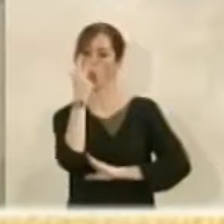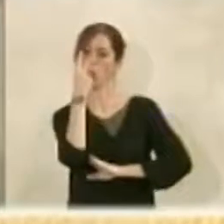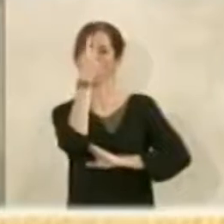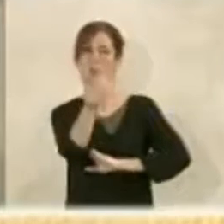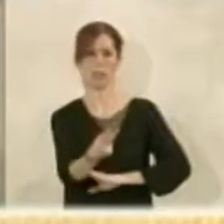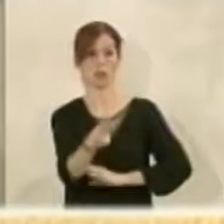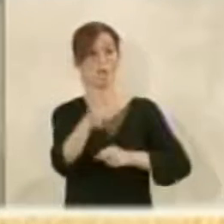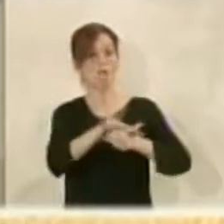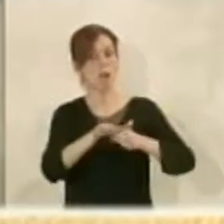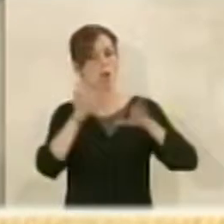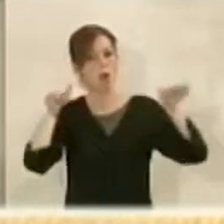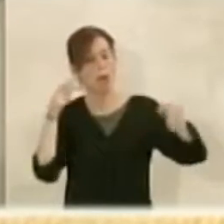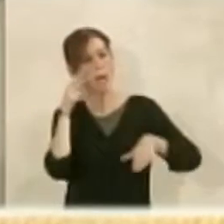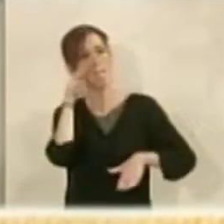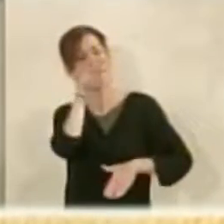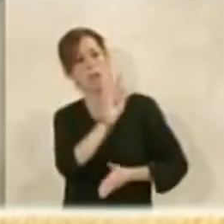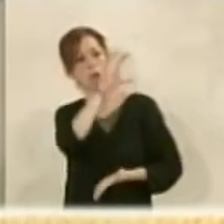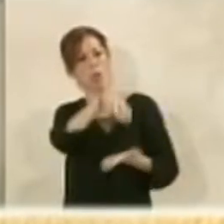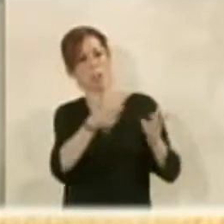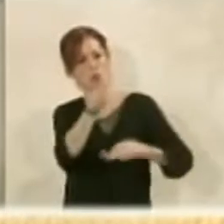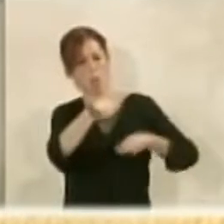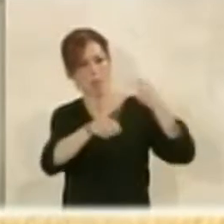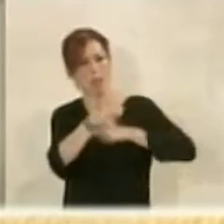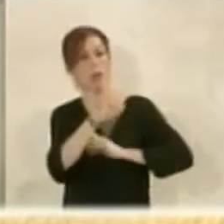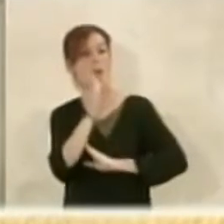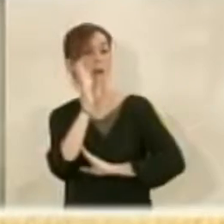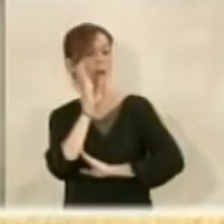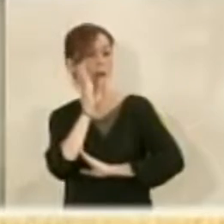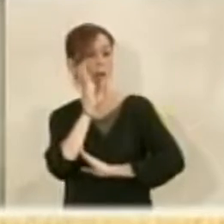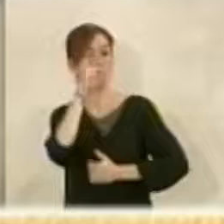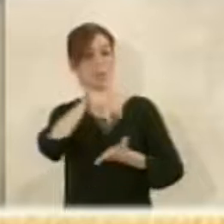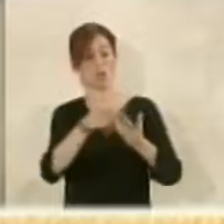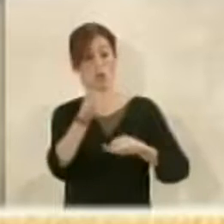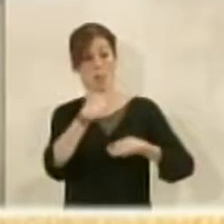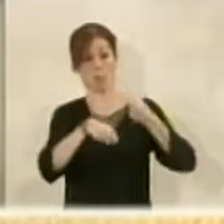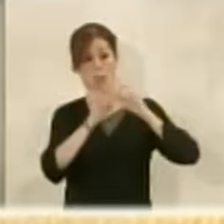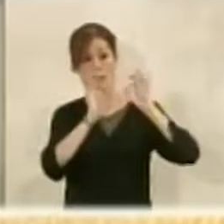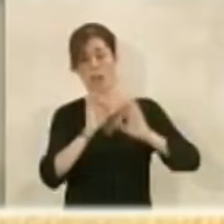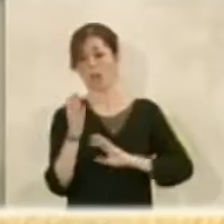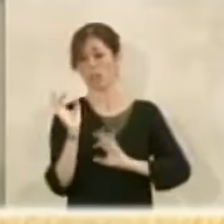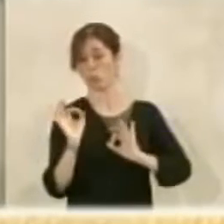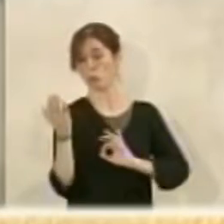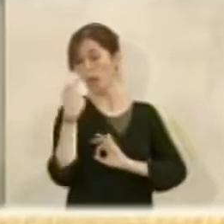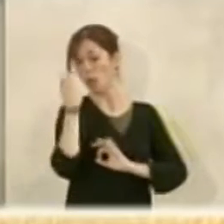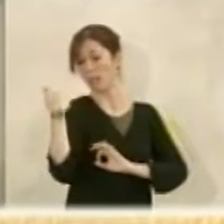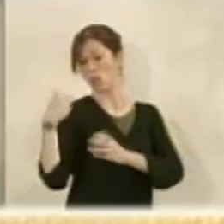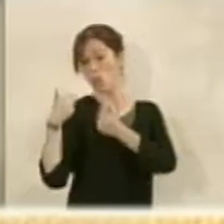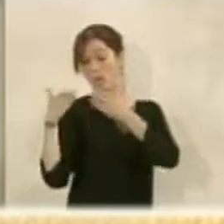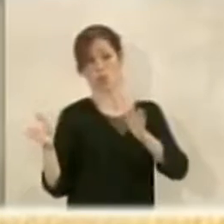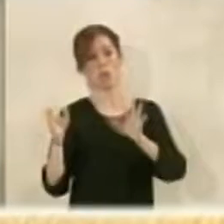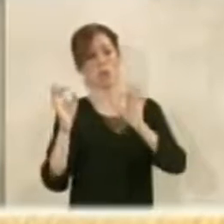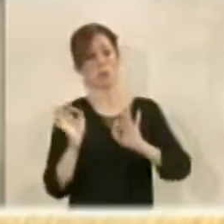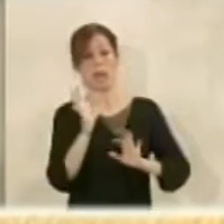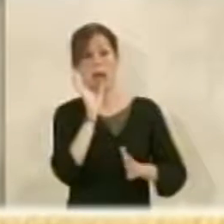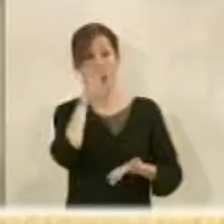van a ver como la llegada de operadores comerciales como el centro comercial que se ha hace, se abrió el año pasado y el